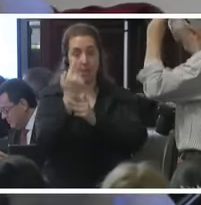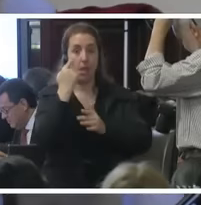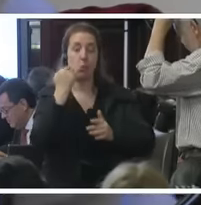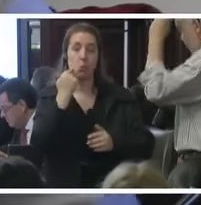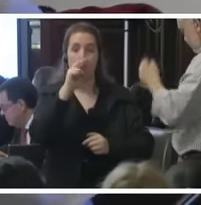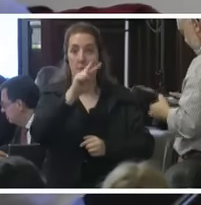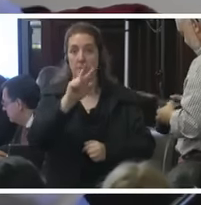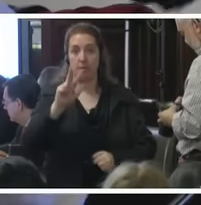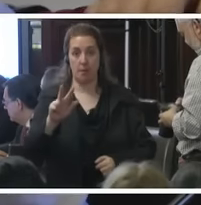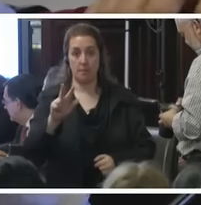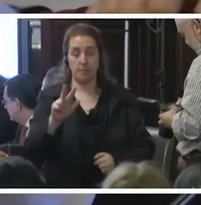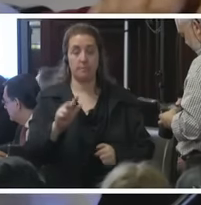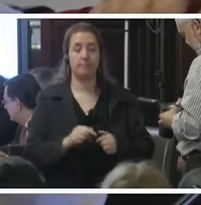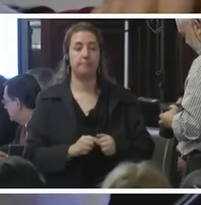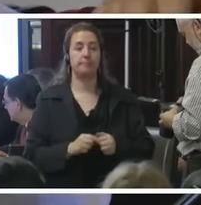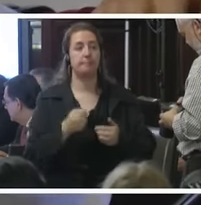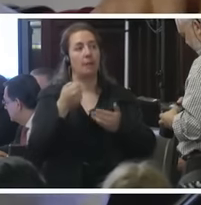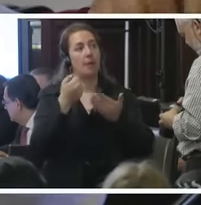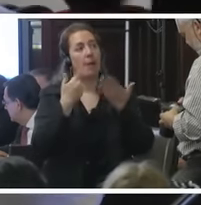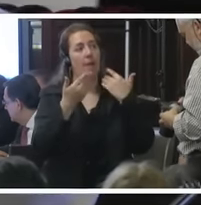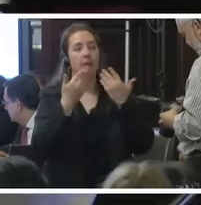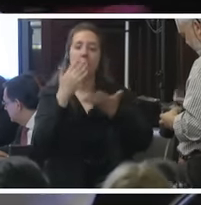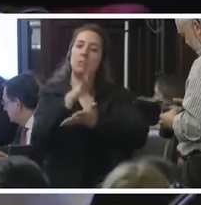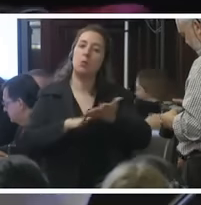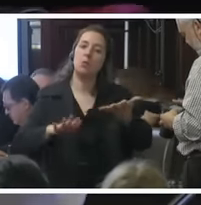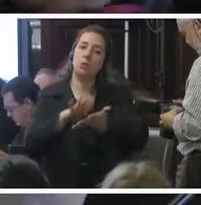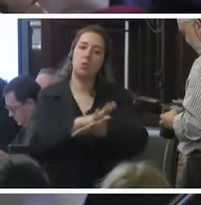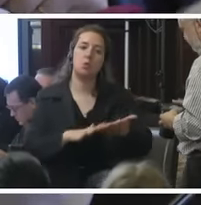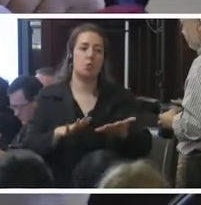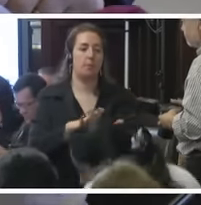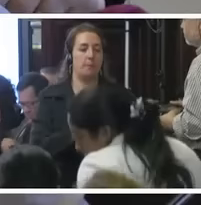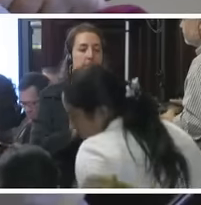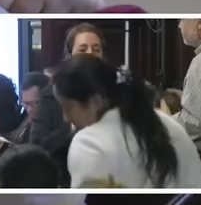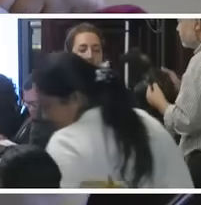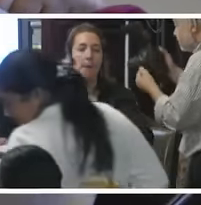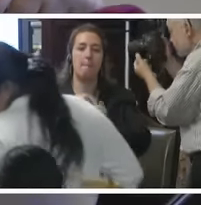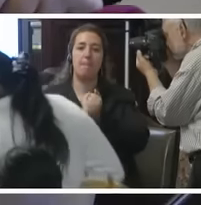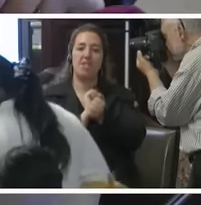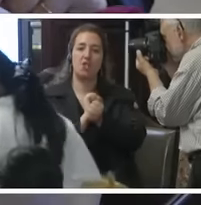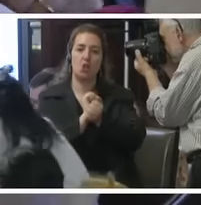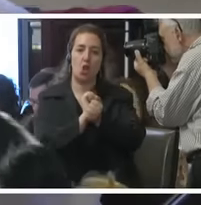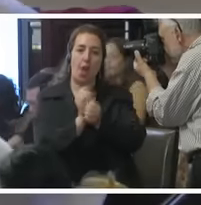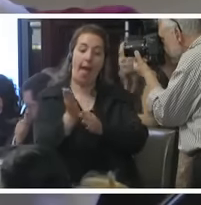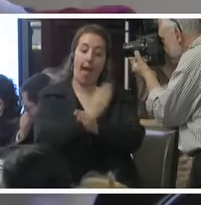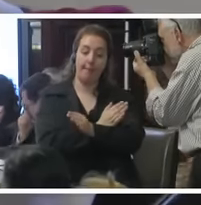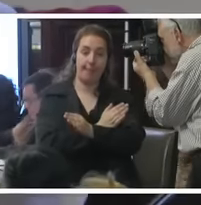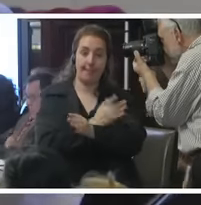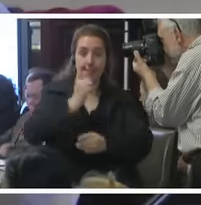23. Trata de la situación de la prisión preventiva en México.